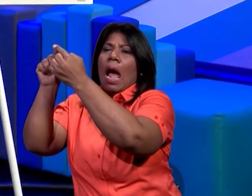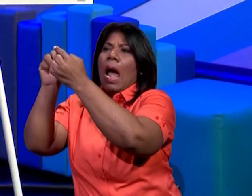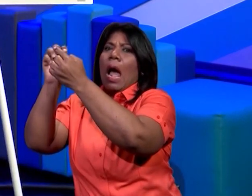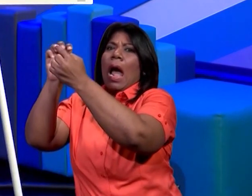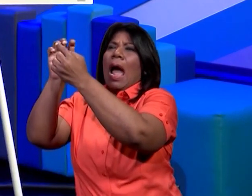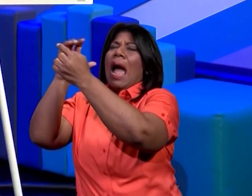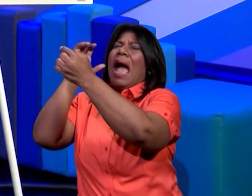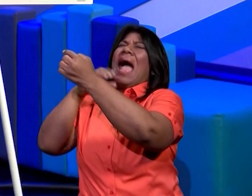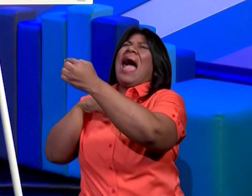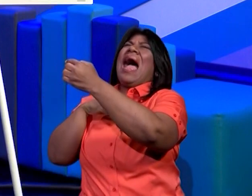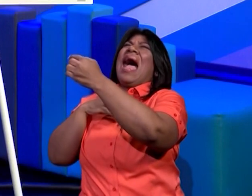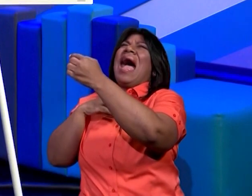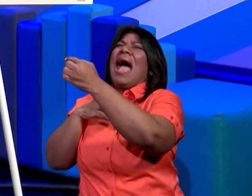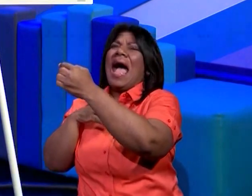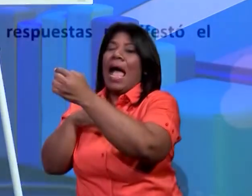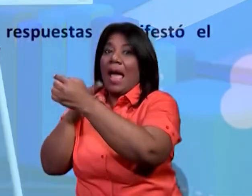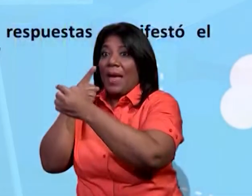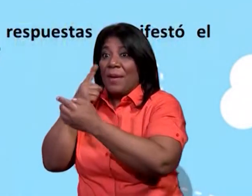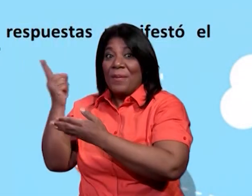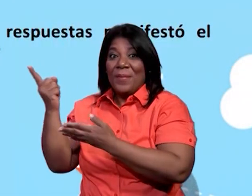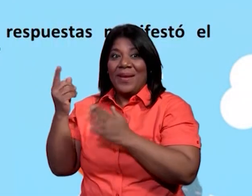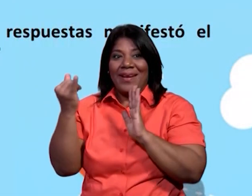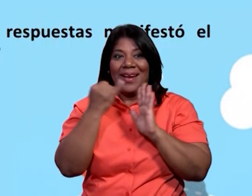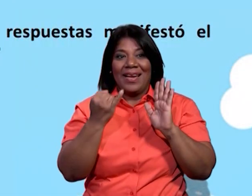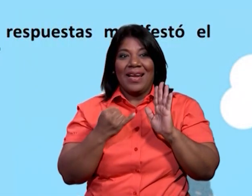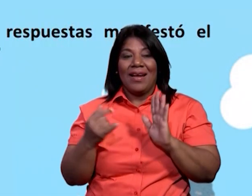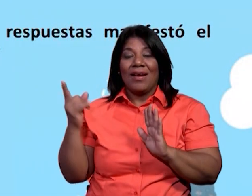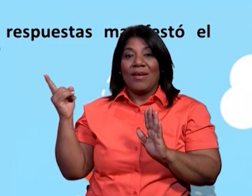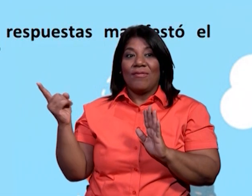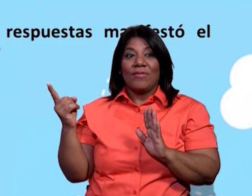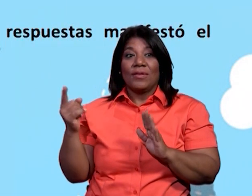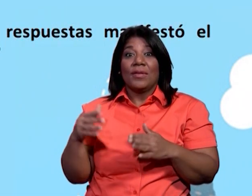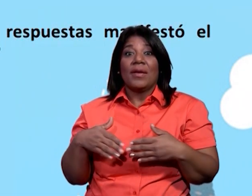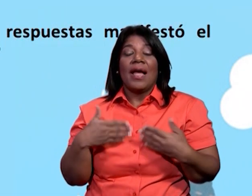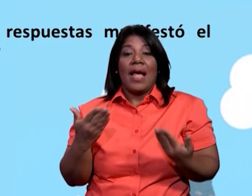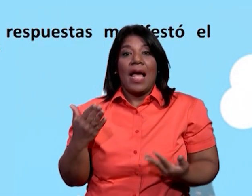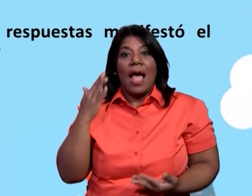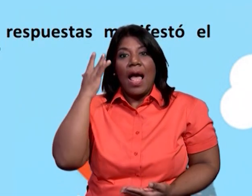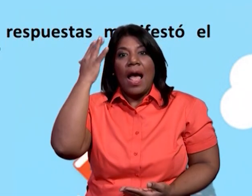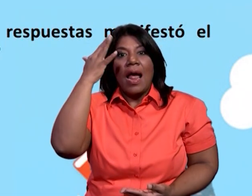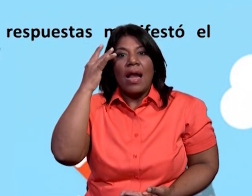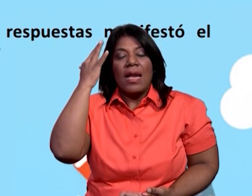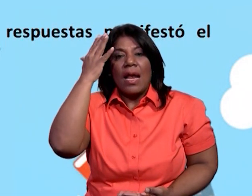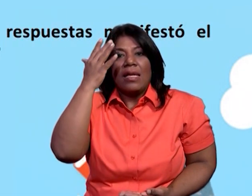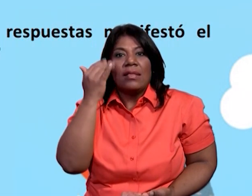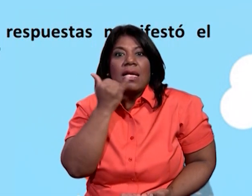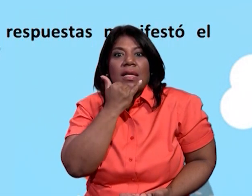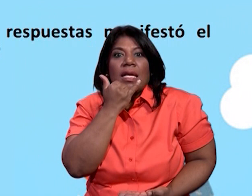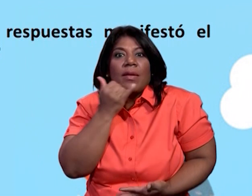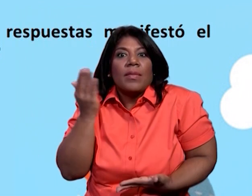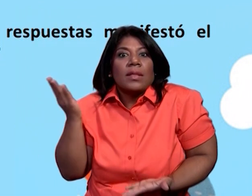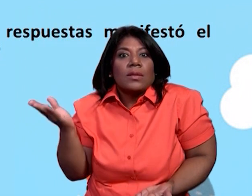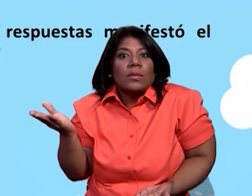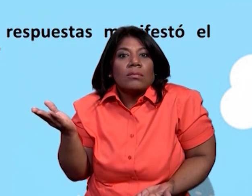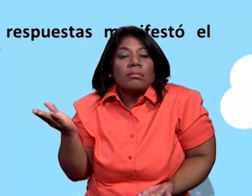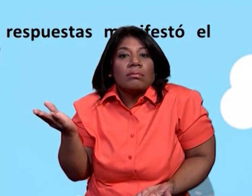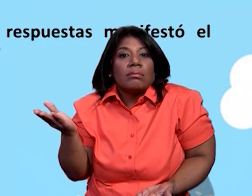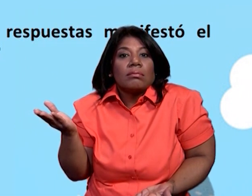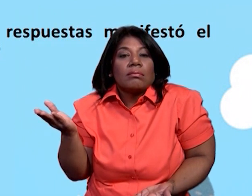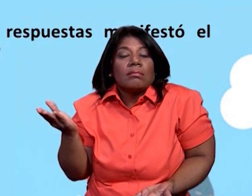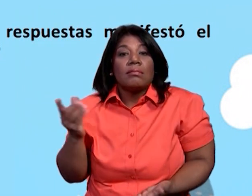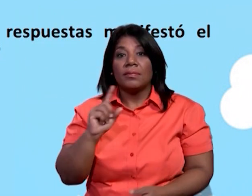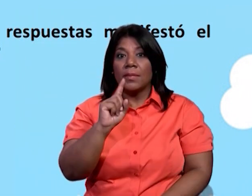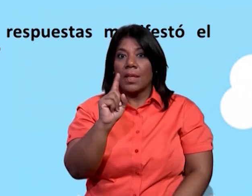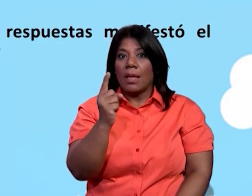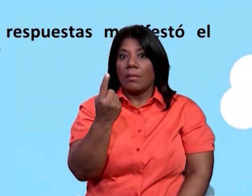gritando del dolor como lo tenemos en la imagen vamos a entonces analizar qué ha pasado en esta situación y la primera